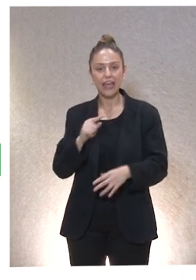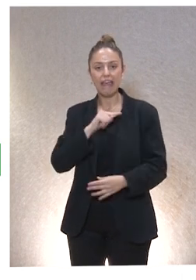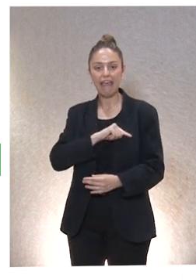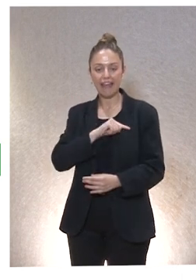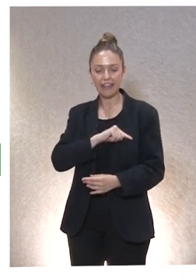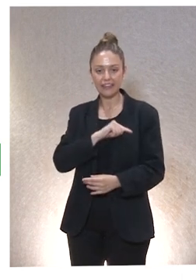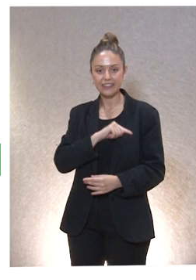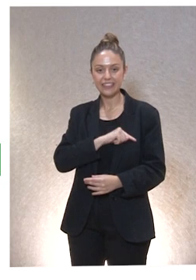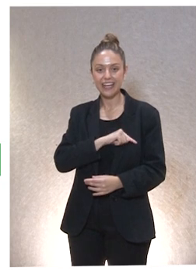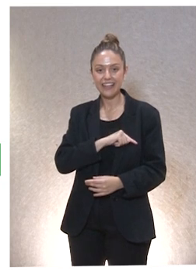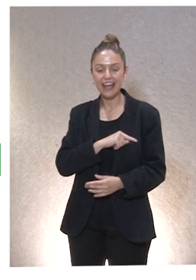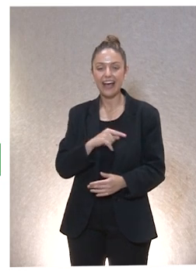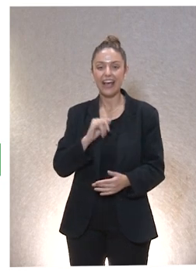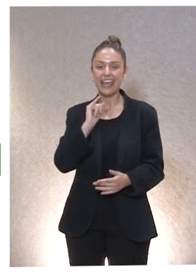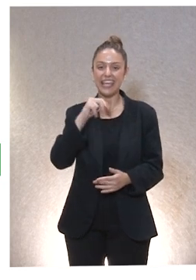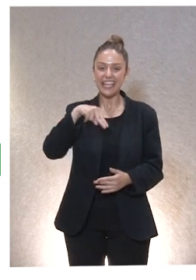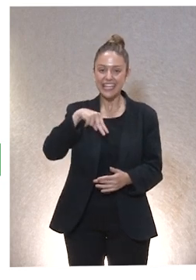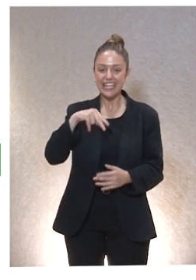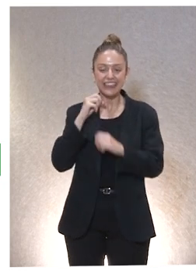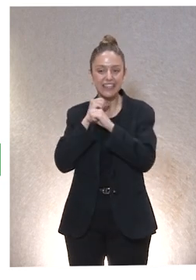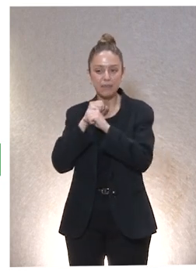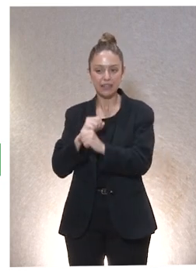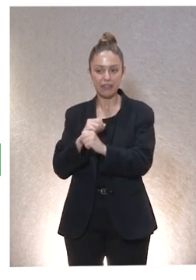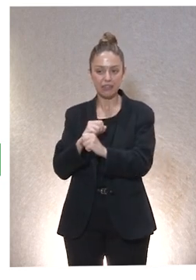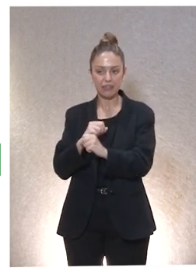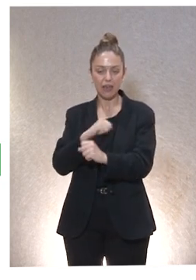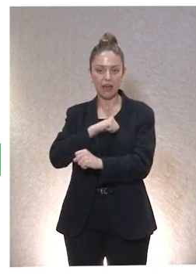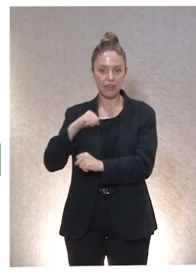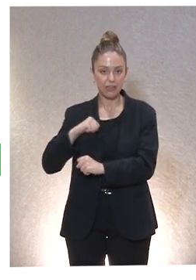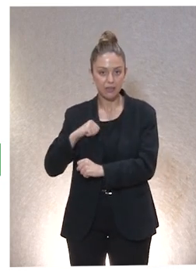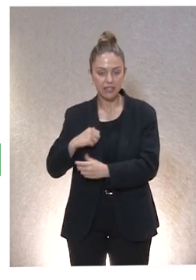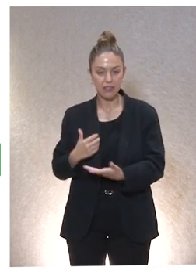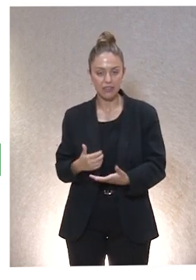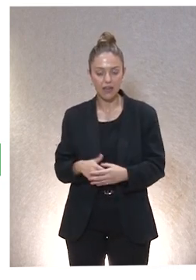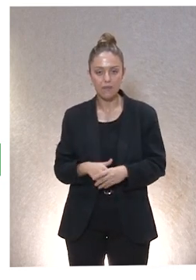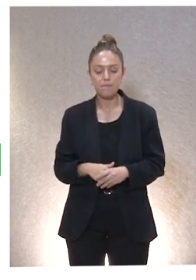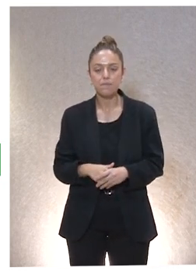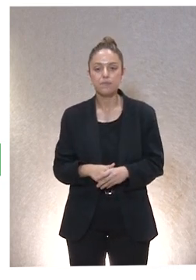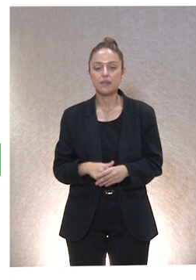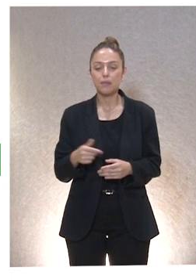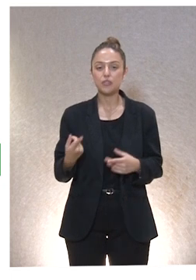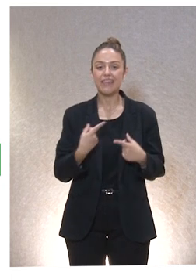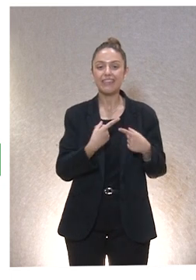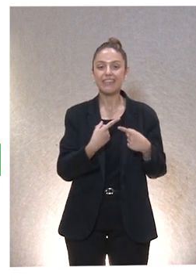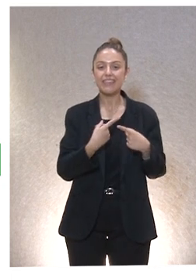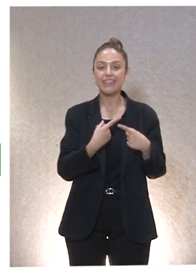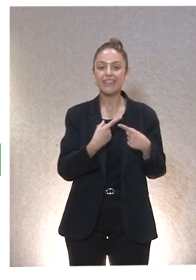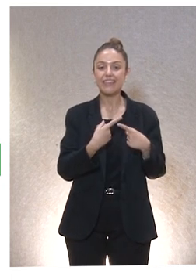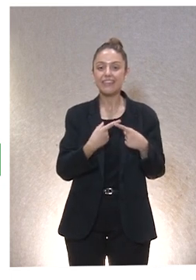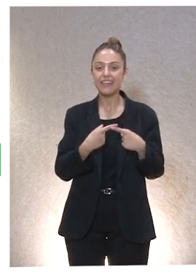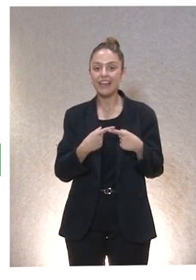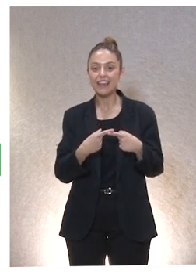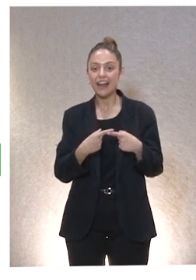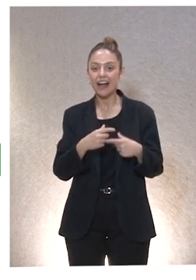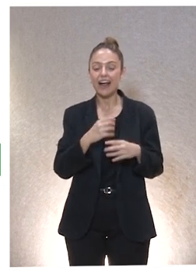de la Independencia. Si vamos a hablar de la Ética de la Interdependencia, pues vamos a distinguirla a partir de la Ética de la